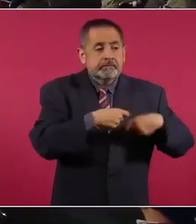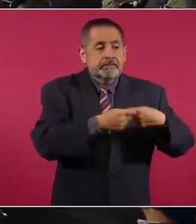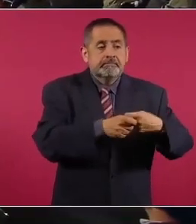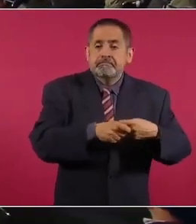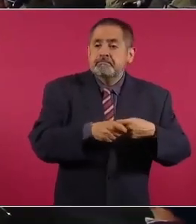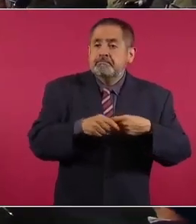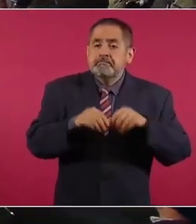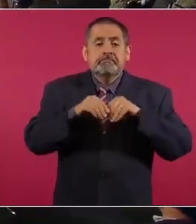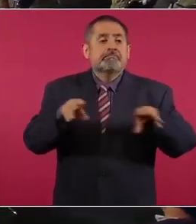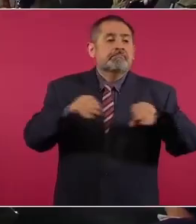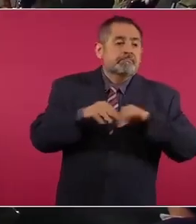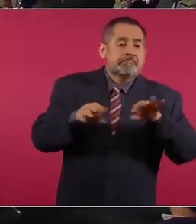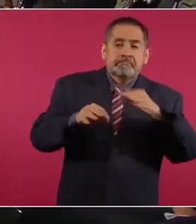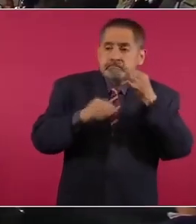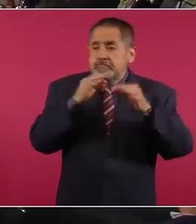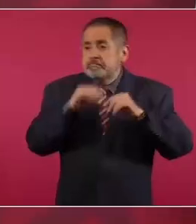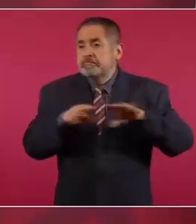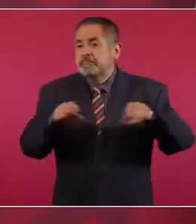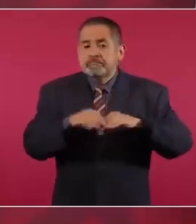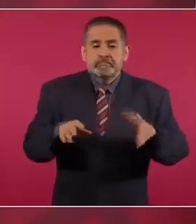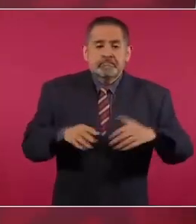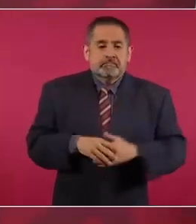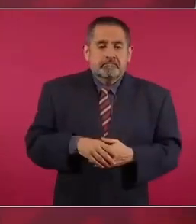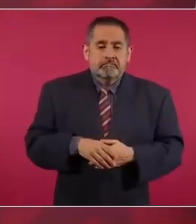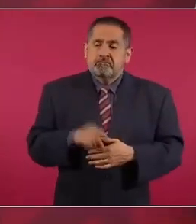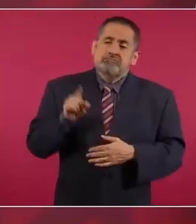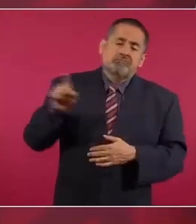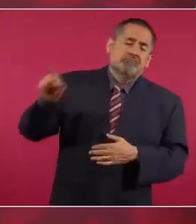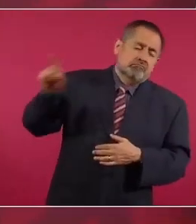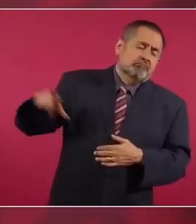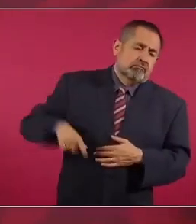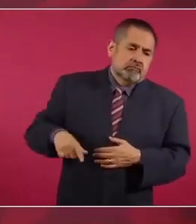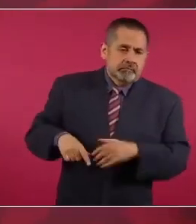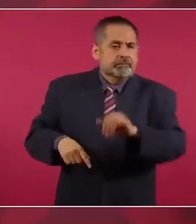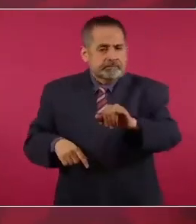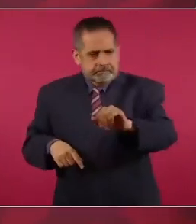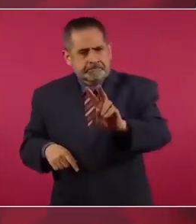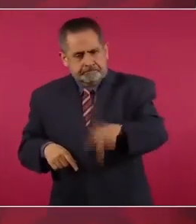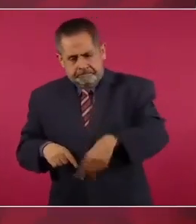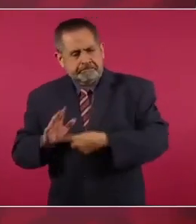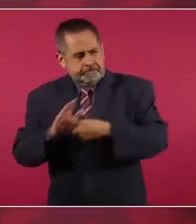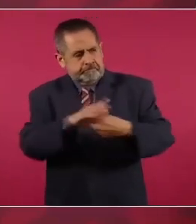se habla de que fue el Estado pues sí sí fue el Estado ya